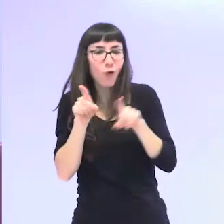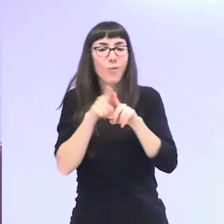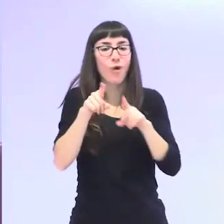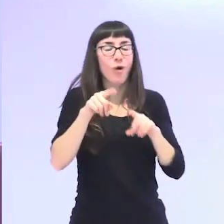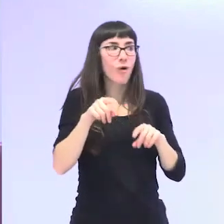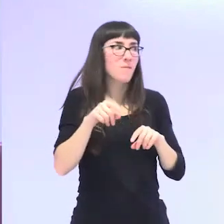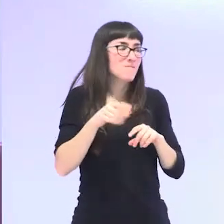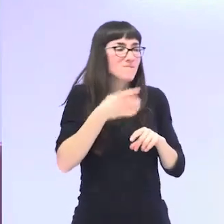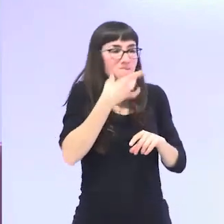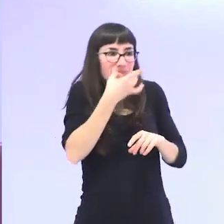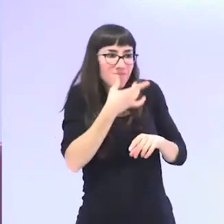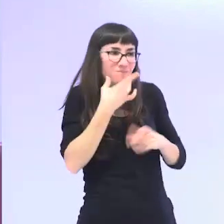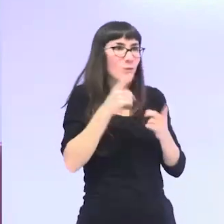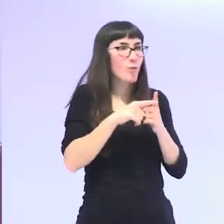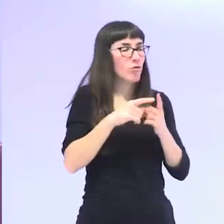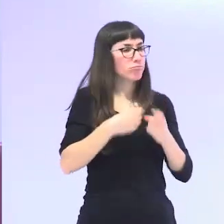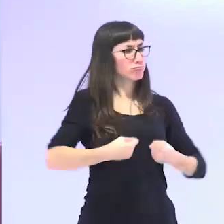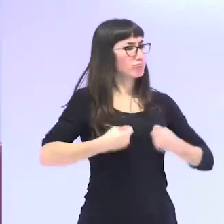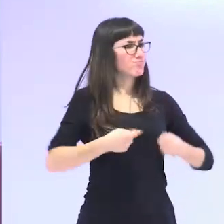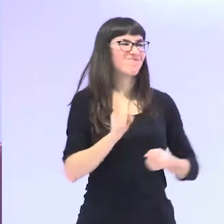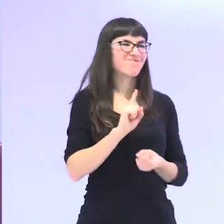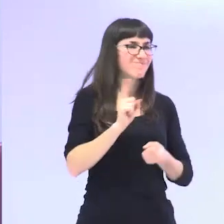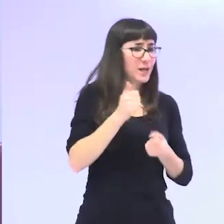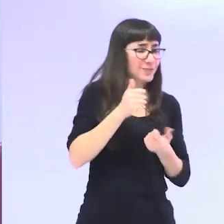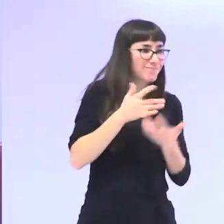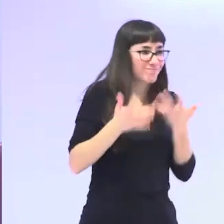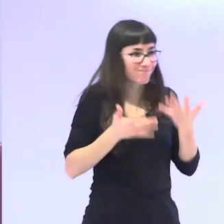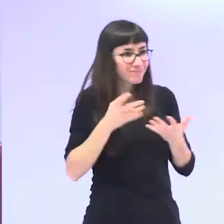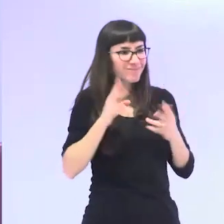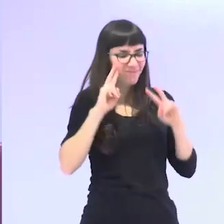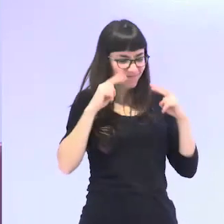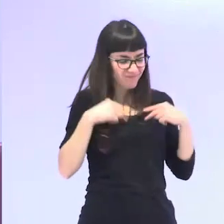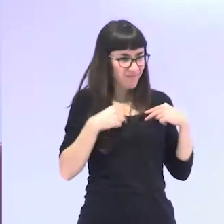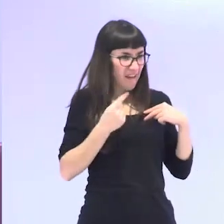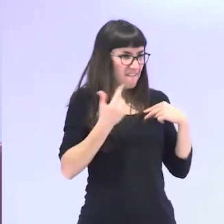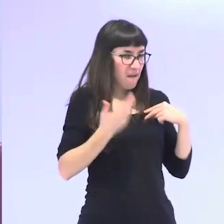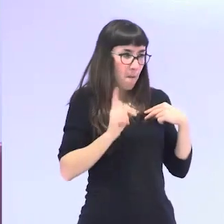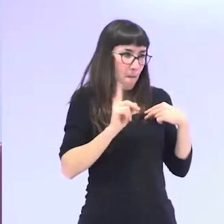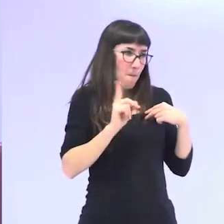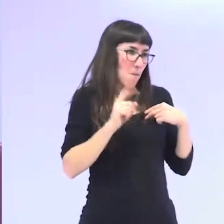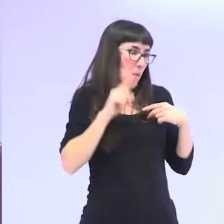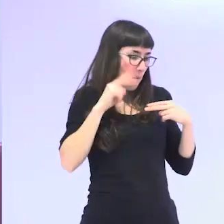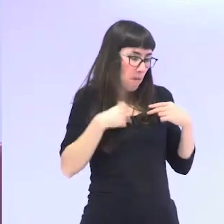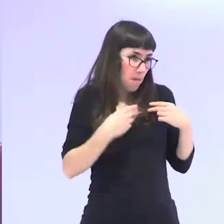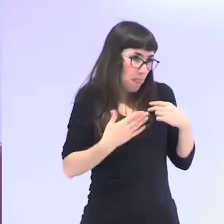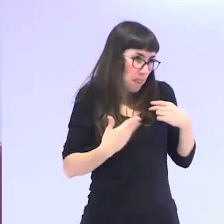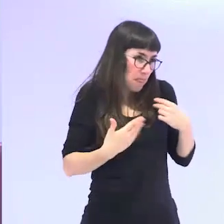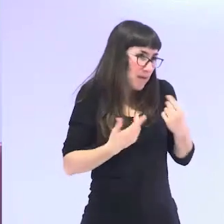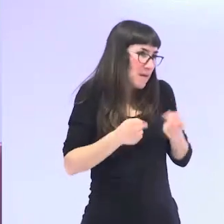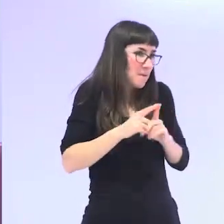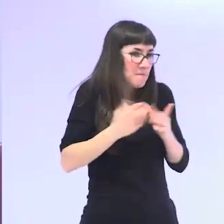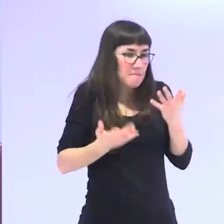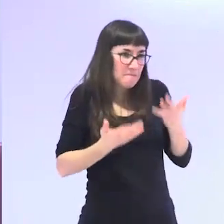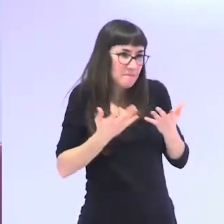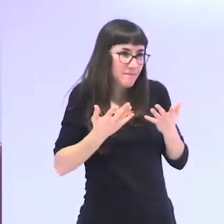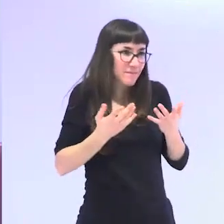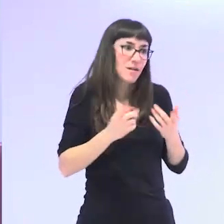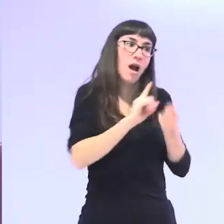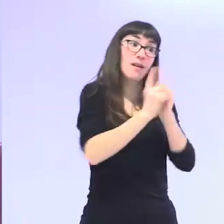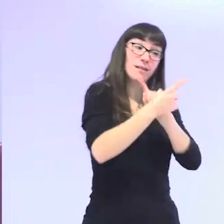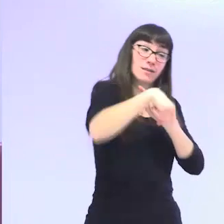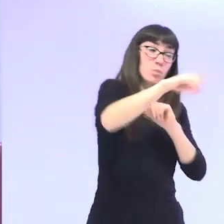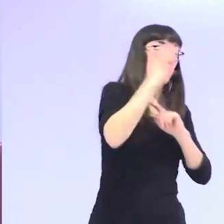empoderadas y no creían que tenían valor como mujeres como las que sí estaban en un ámbito